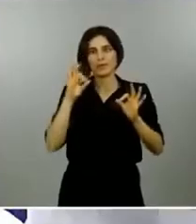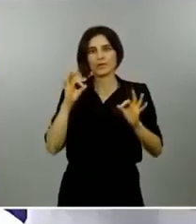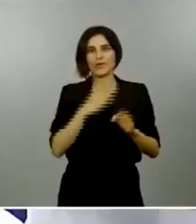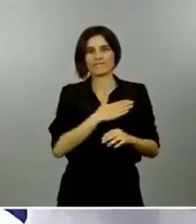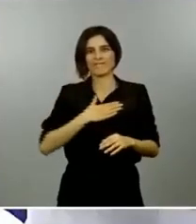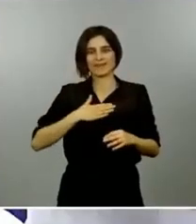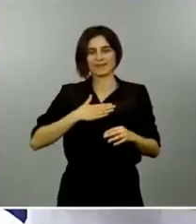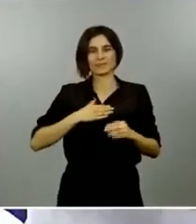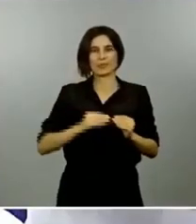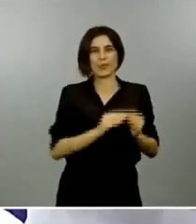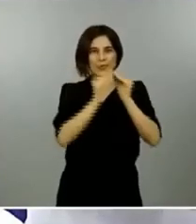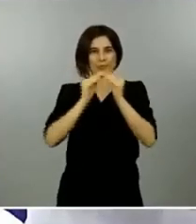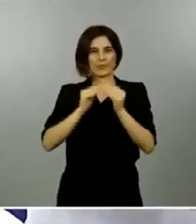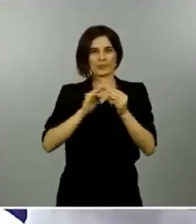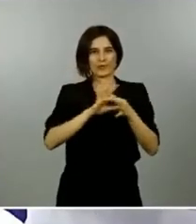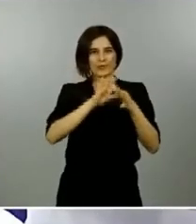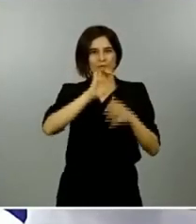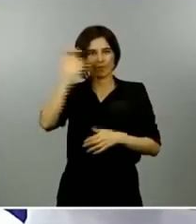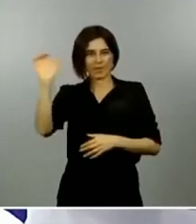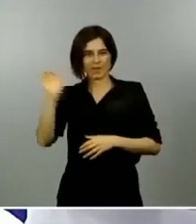esdiario.es pregunta ahora